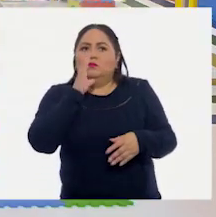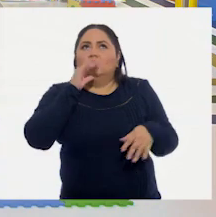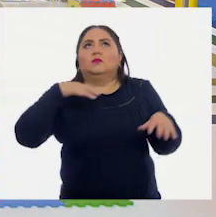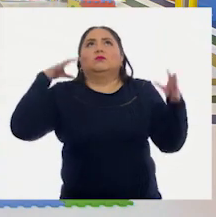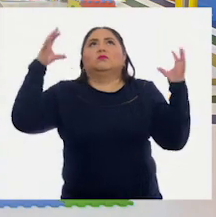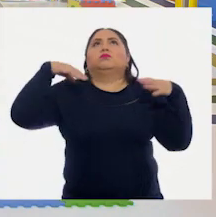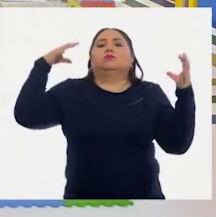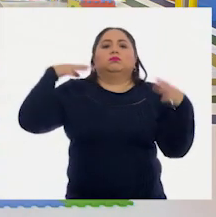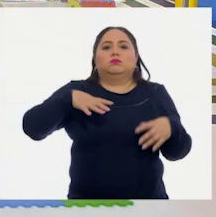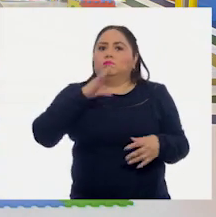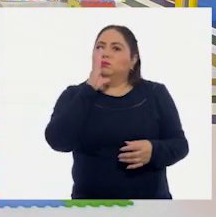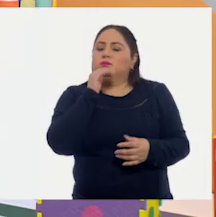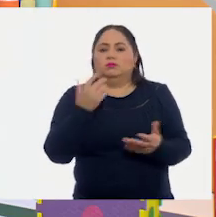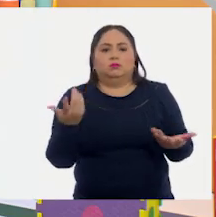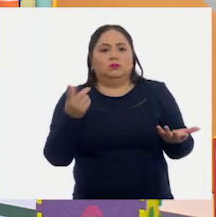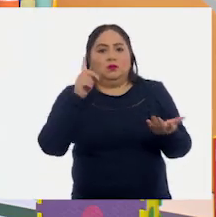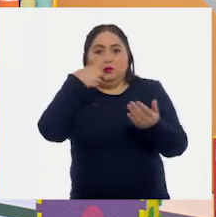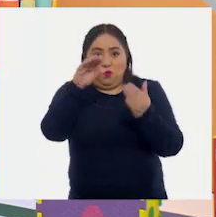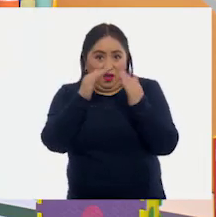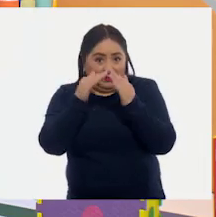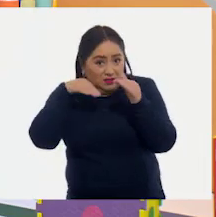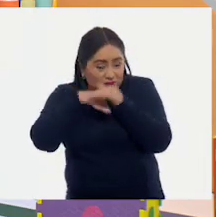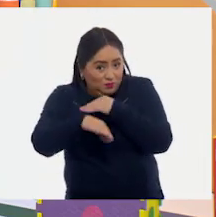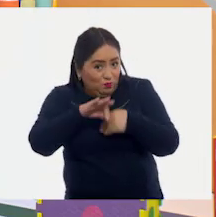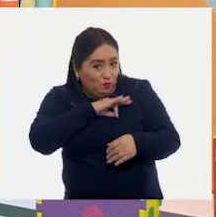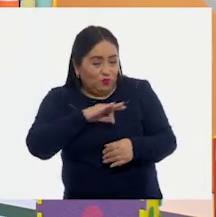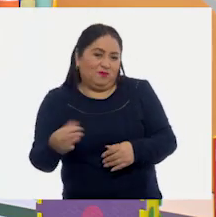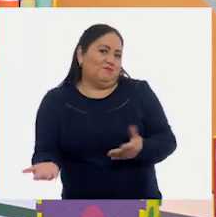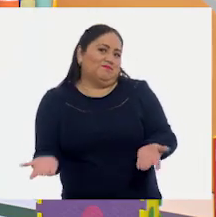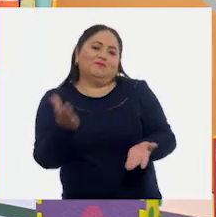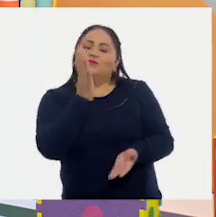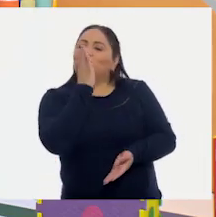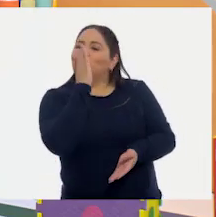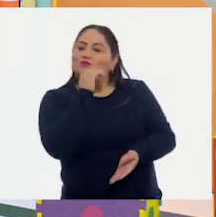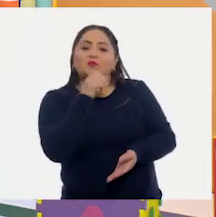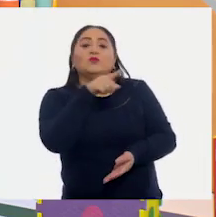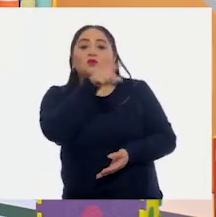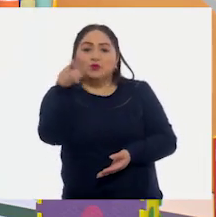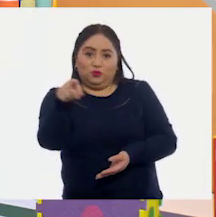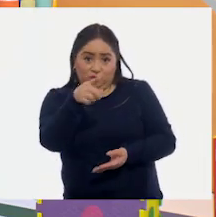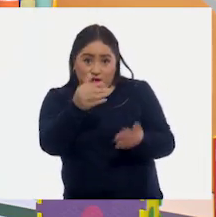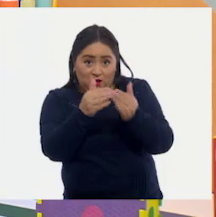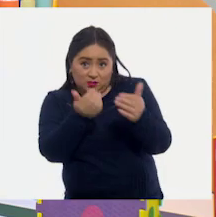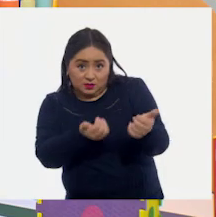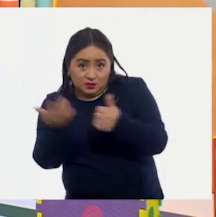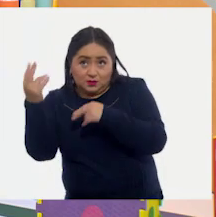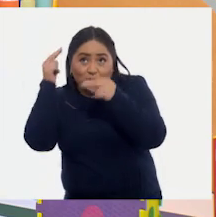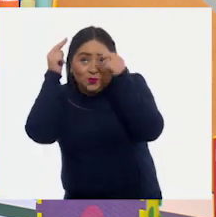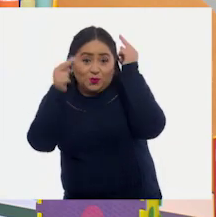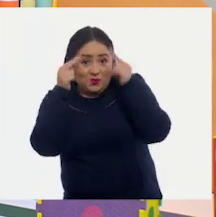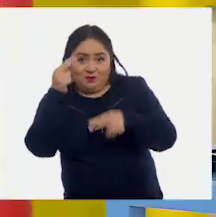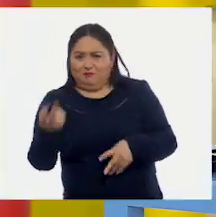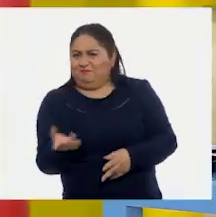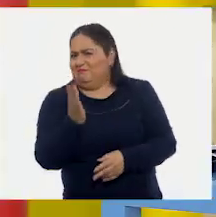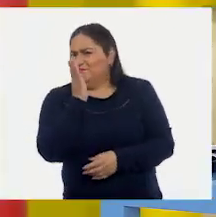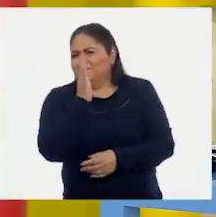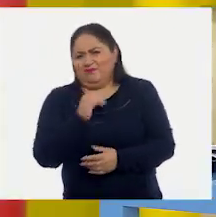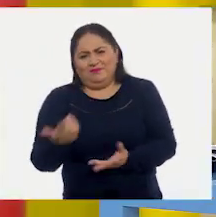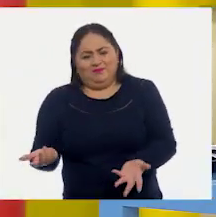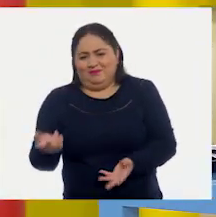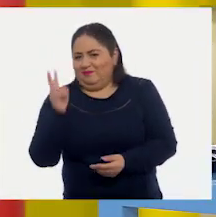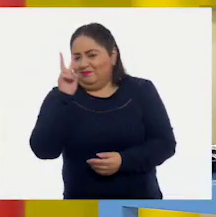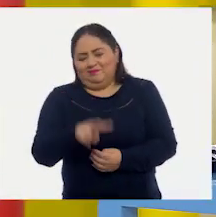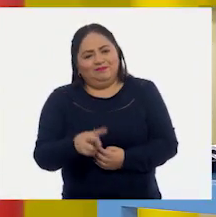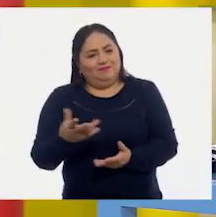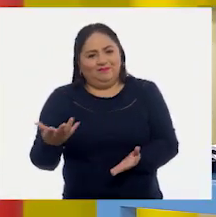llover, ¿verdad que sí, niñas? ¿O adentro de su casa? No, ¿Ustedes la llevarían a su casa, niños? No,